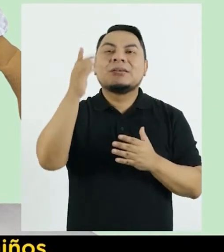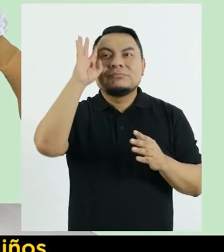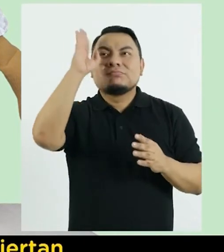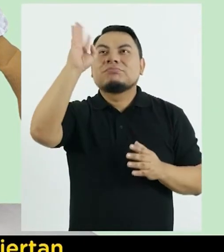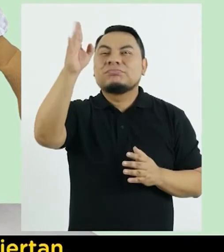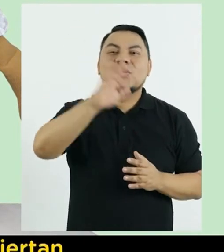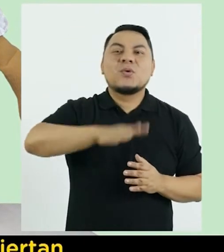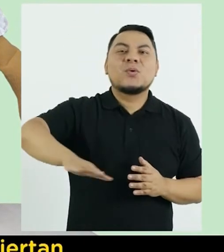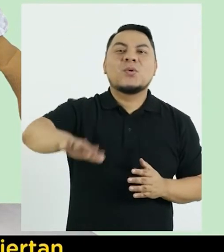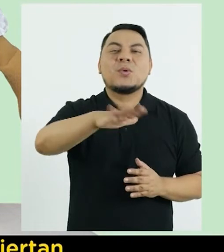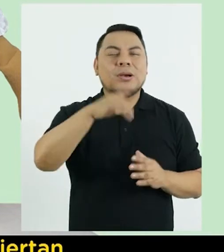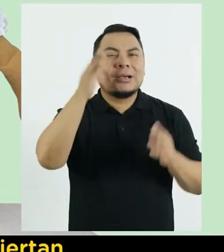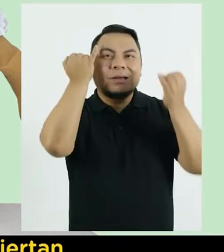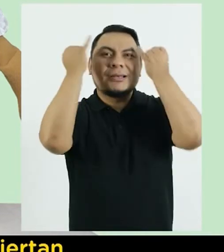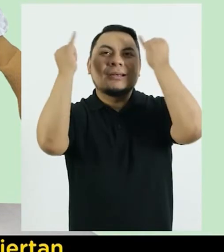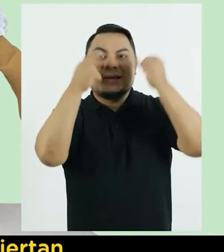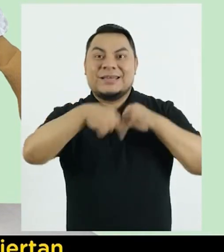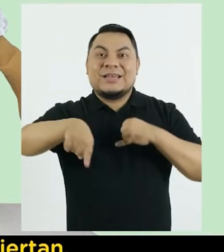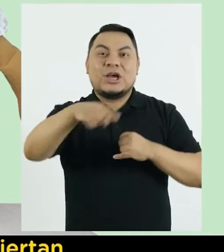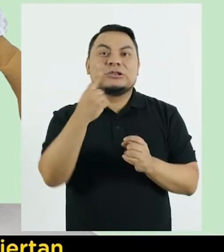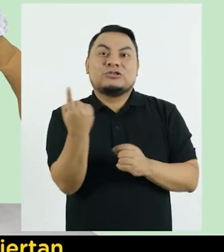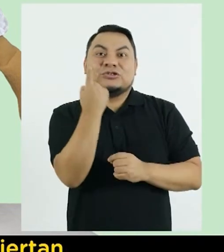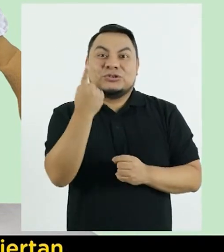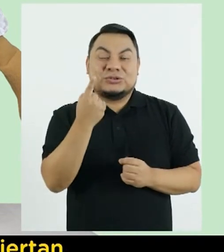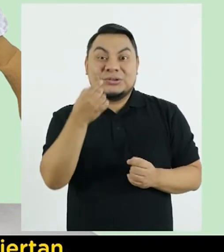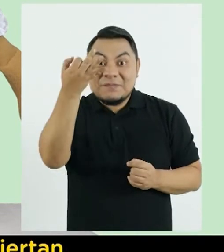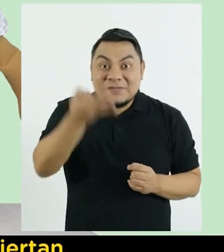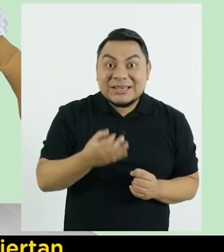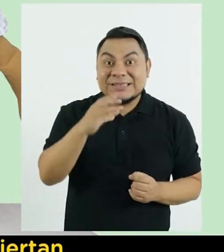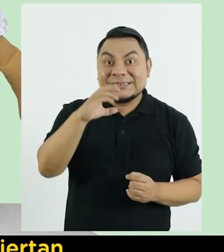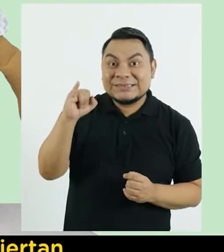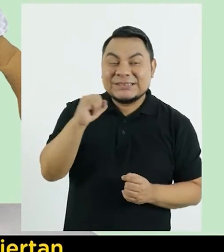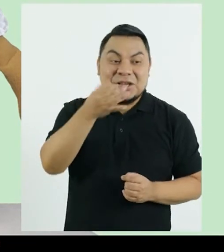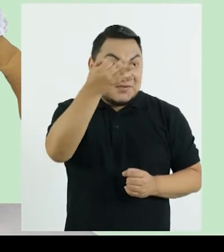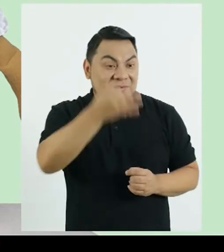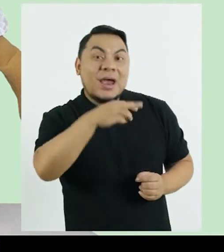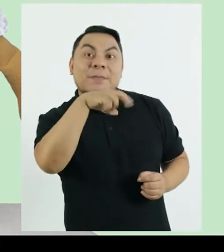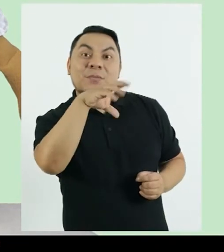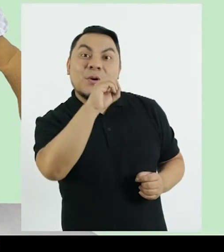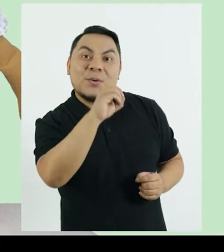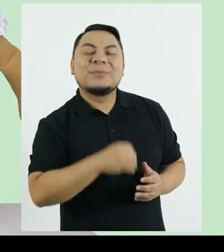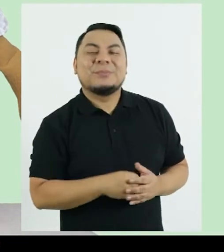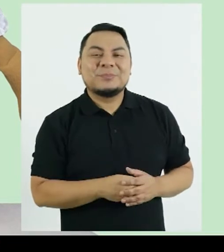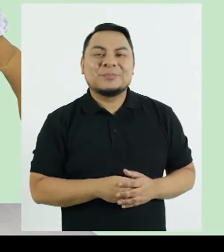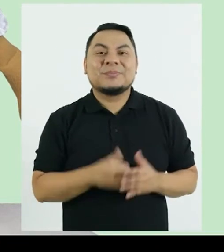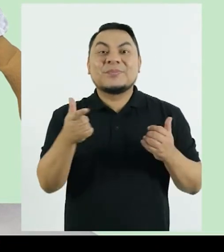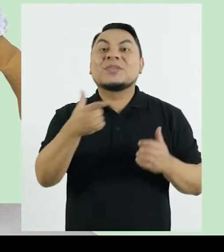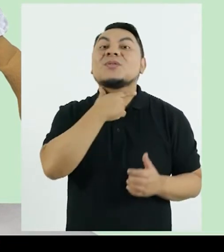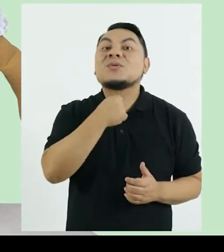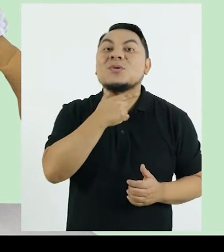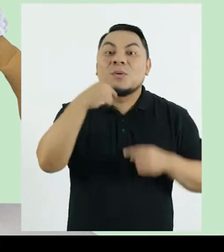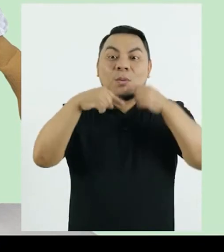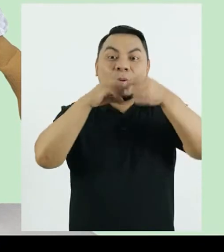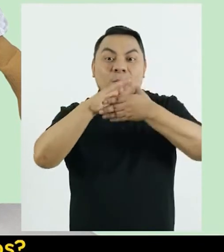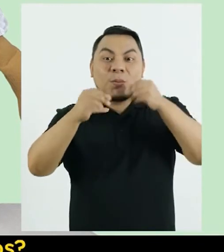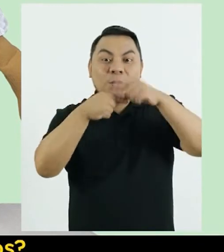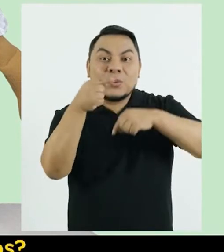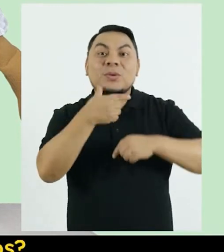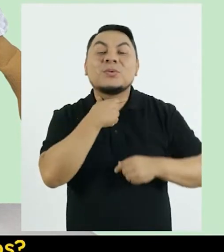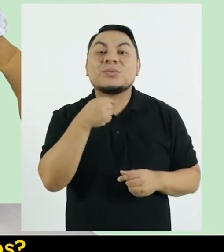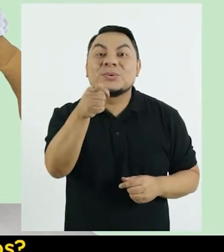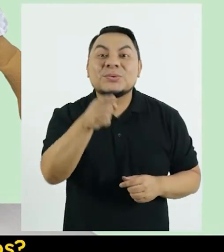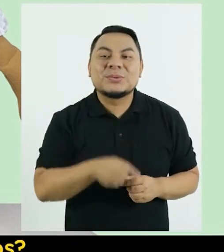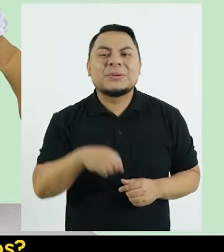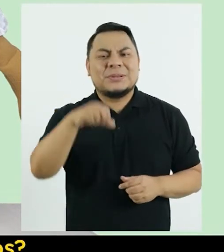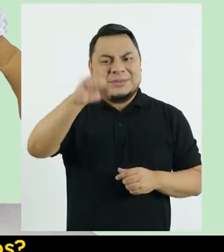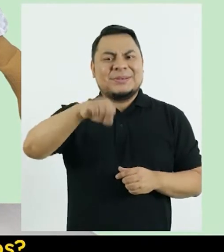niños Gracias a la fantasía y magia que despiertan ¿Verdad Ceci? ¿Verdad Memo? ¿Les